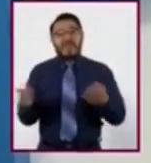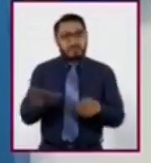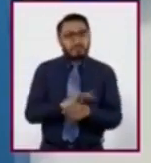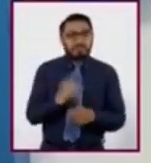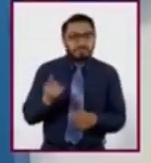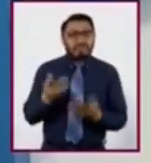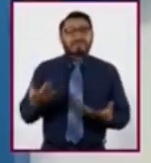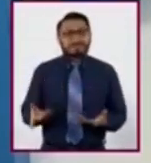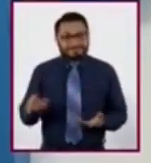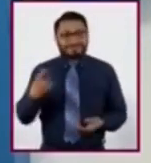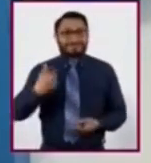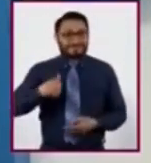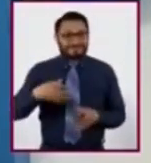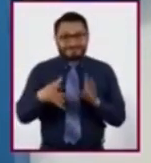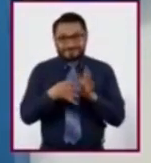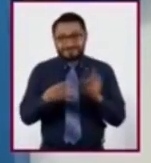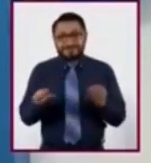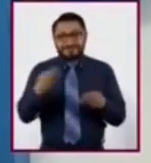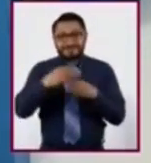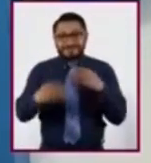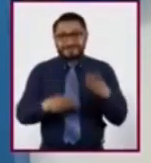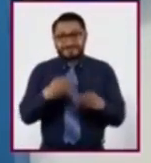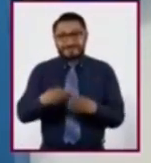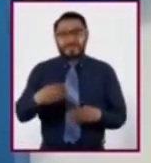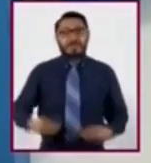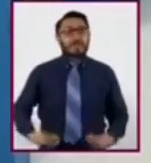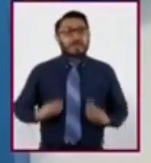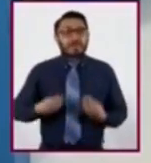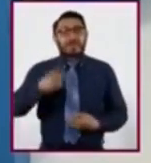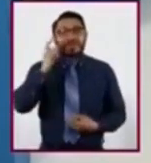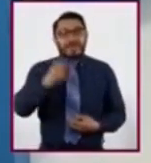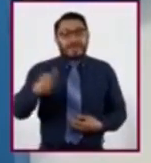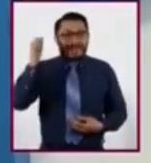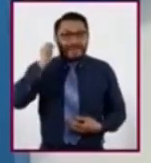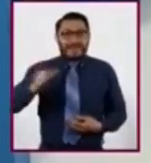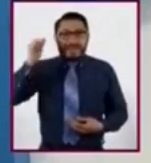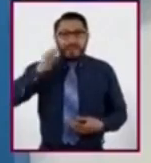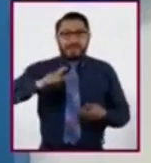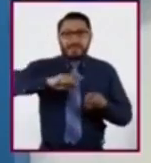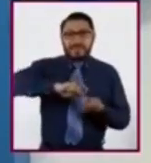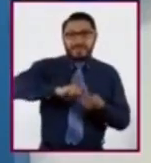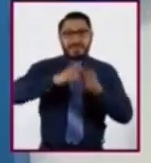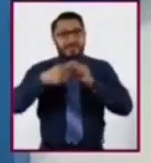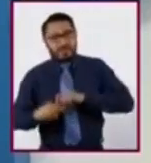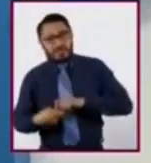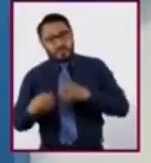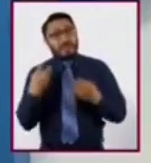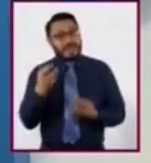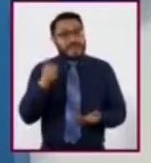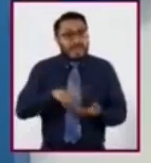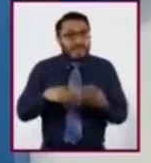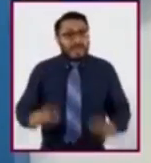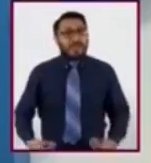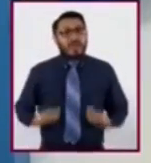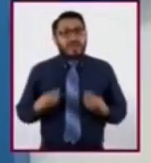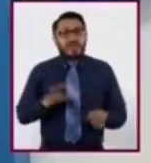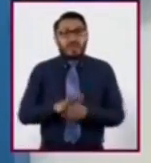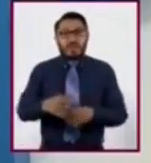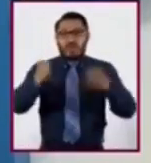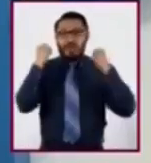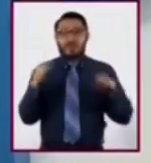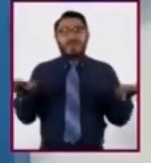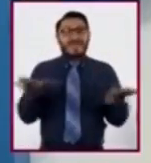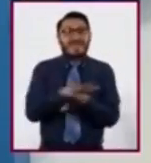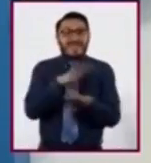planeta es un ente vivo. Eso quiere decir que está en constante movimiento y transformación. Las fuerzas que forman y modifican el relieve del